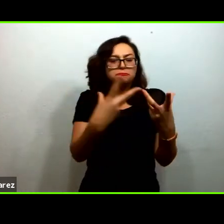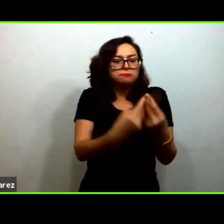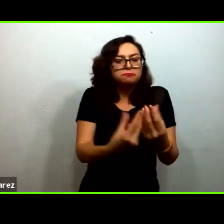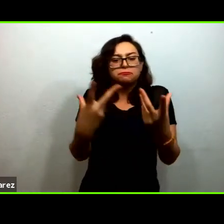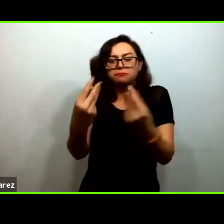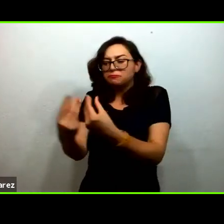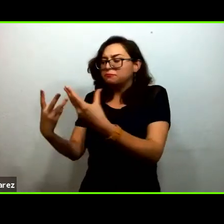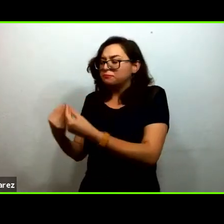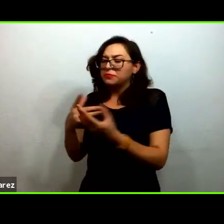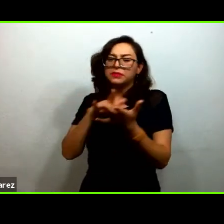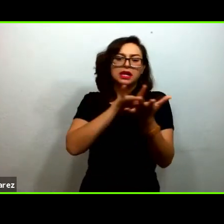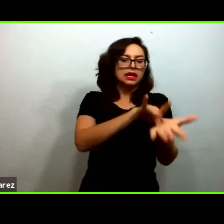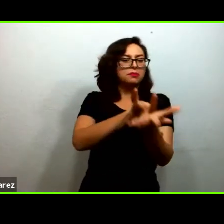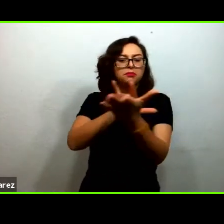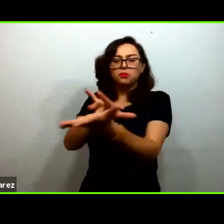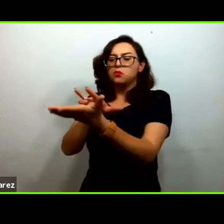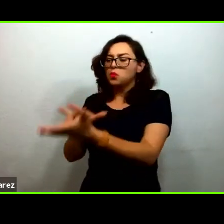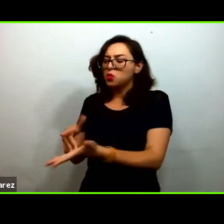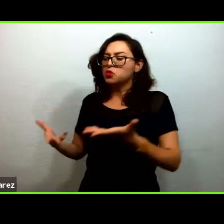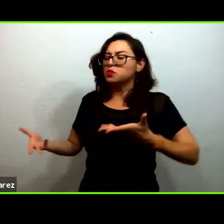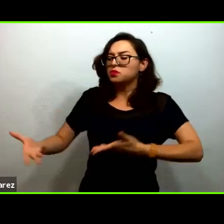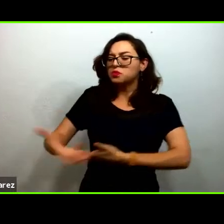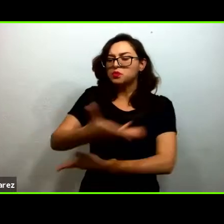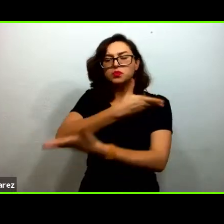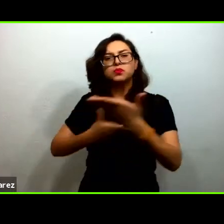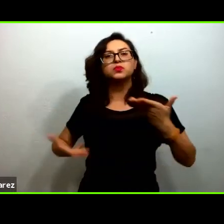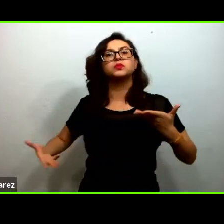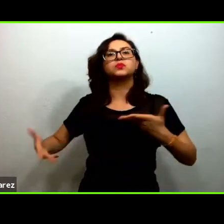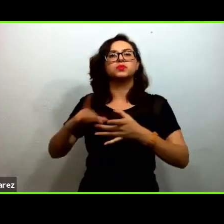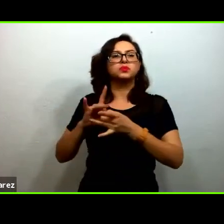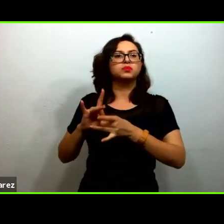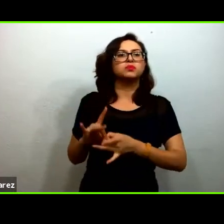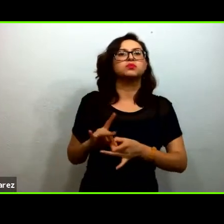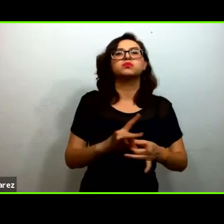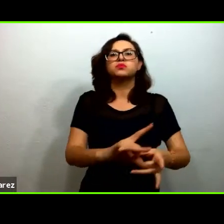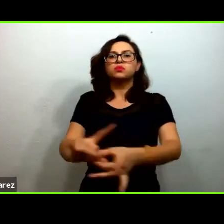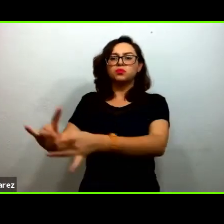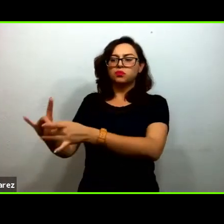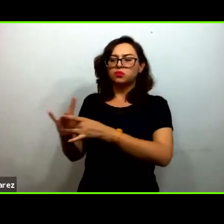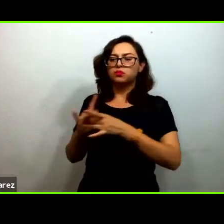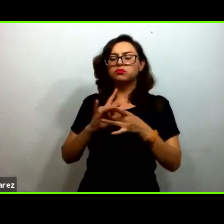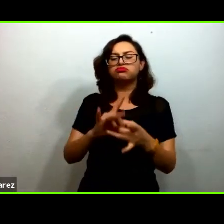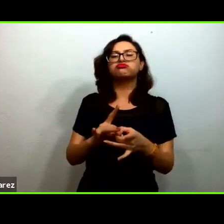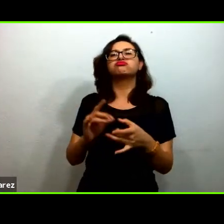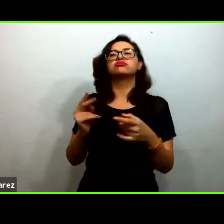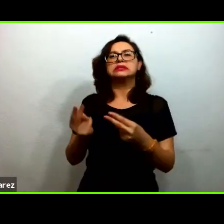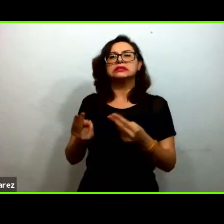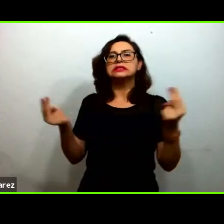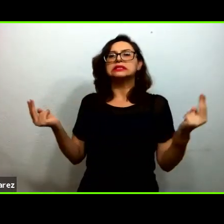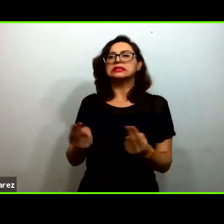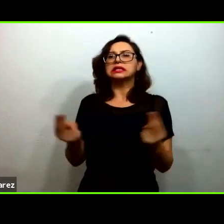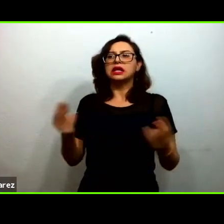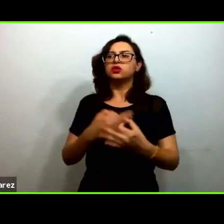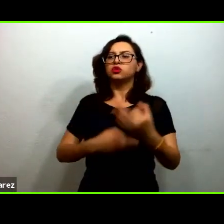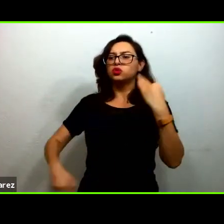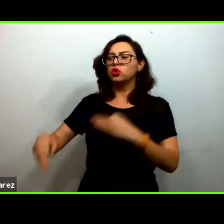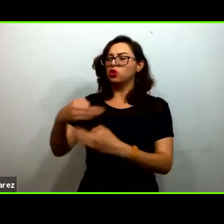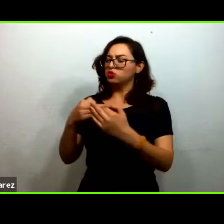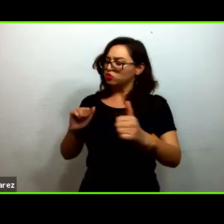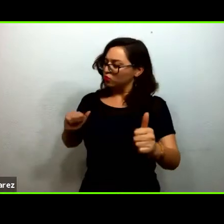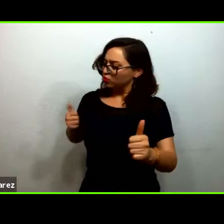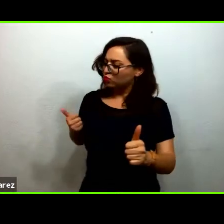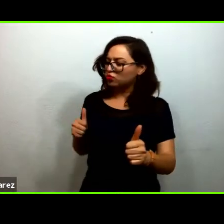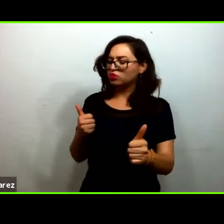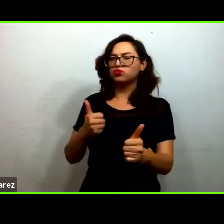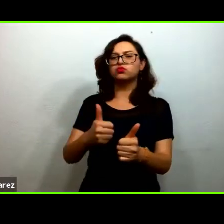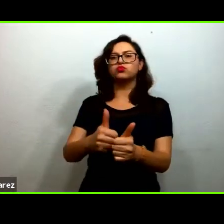solidario en este caso vinculadas con la necesidad de que nadie se quede atrás en el aprendizaje